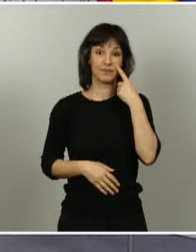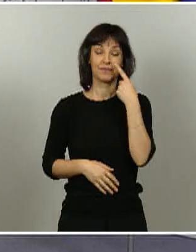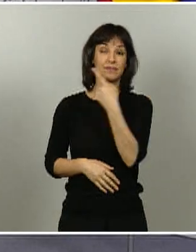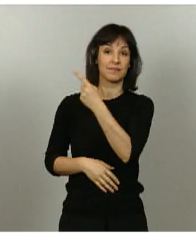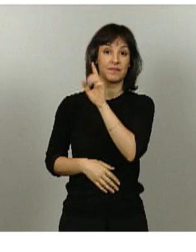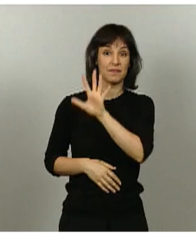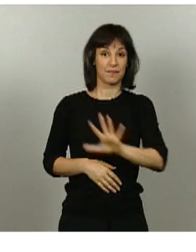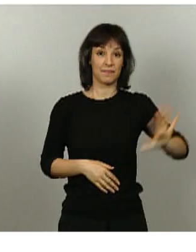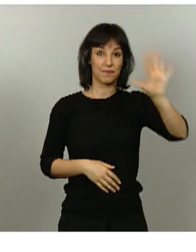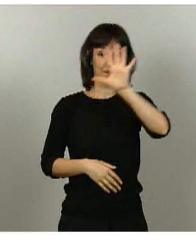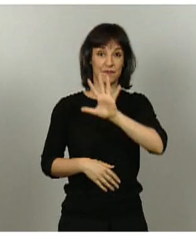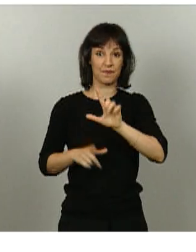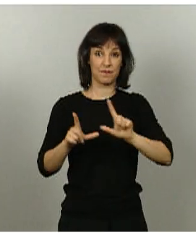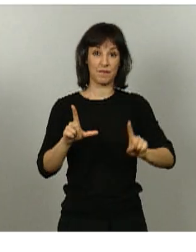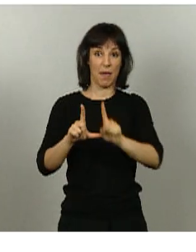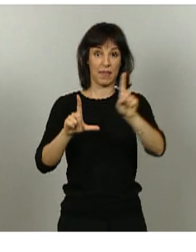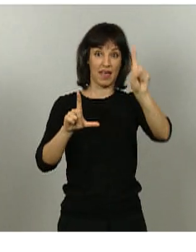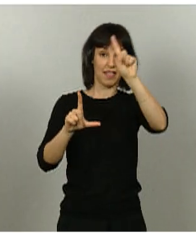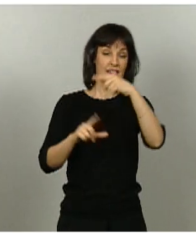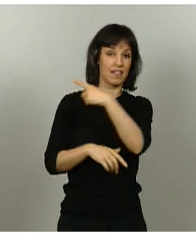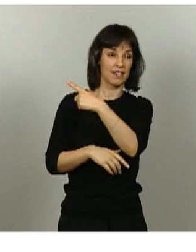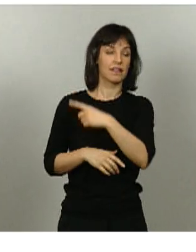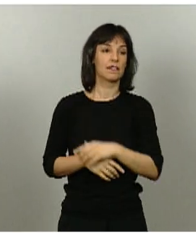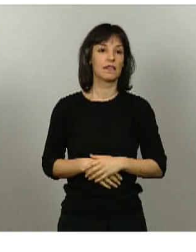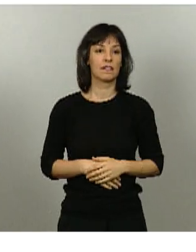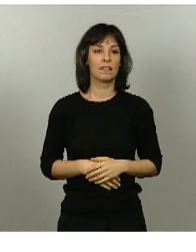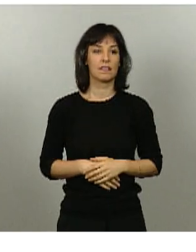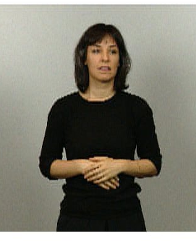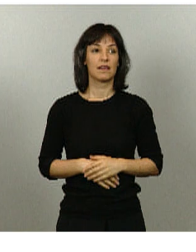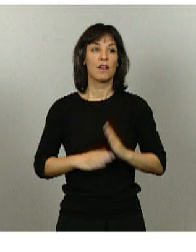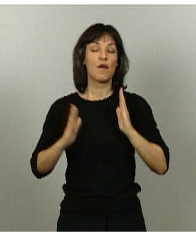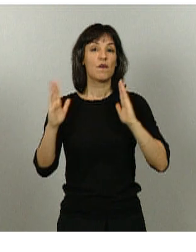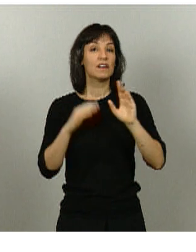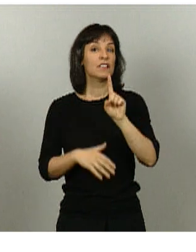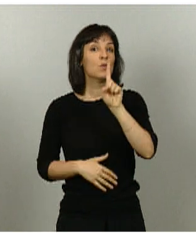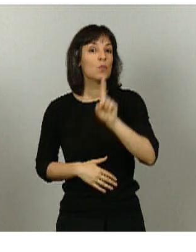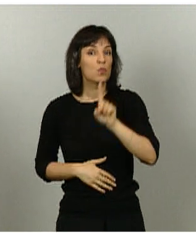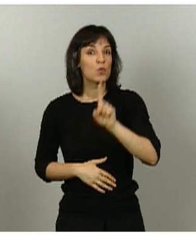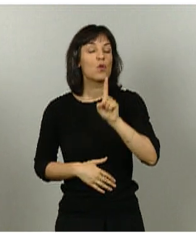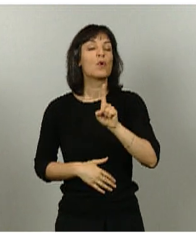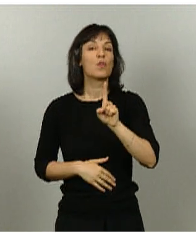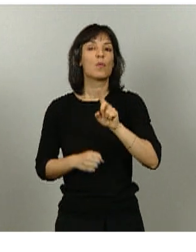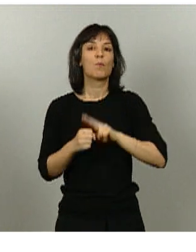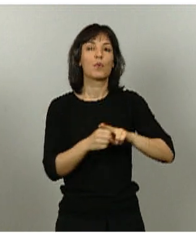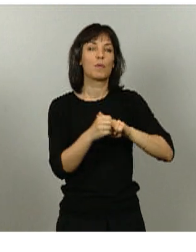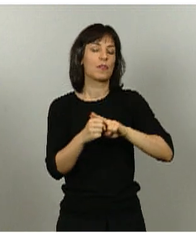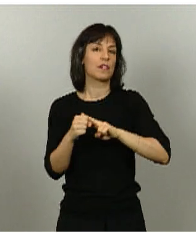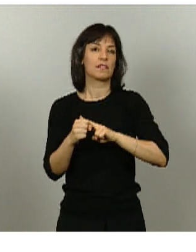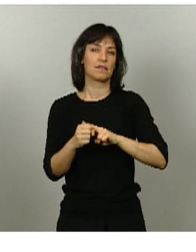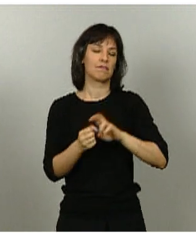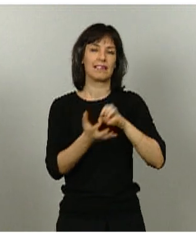sus pantallas, quedan en fase 1 todas las provincias de la comunidad autónoma de Castilla y León,